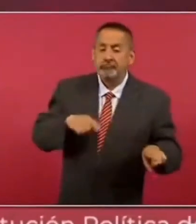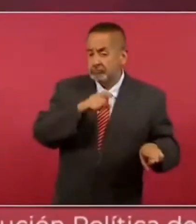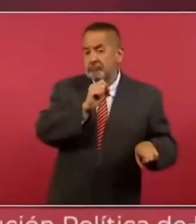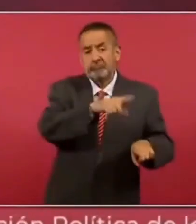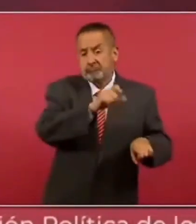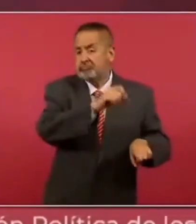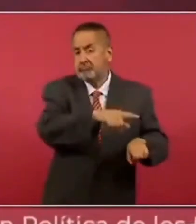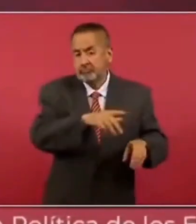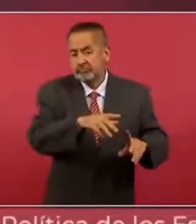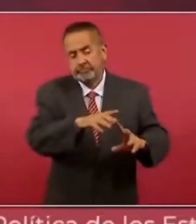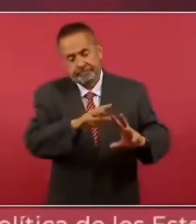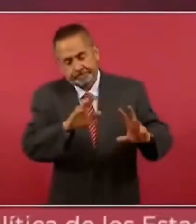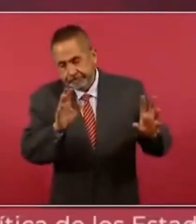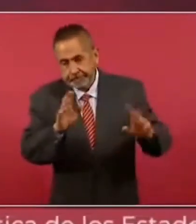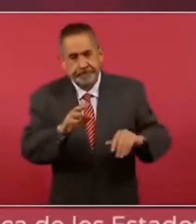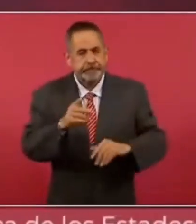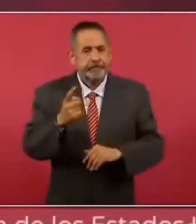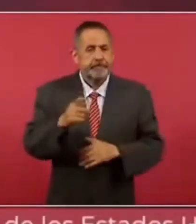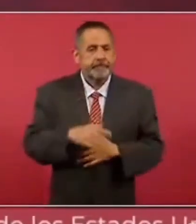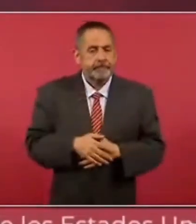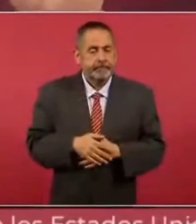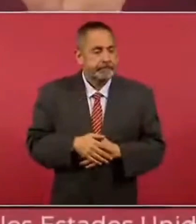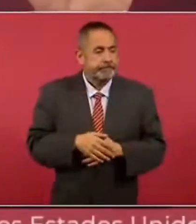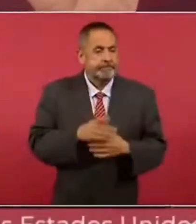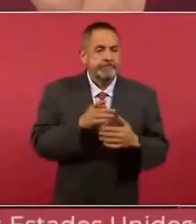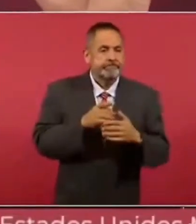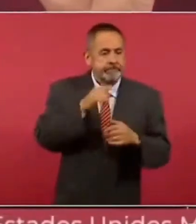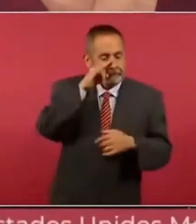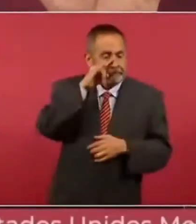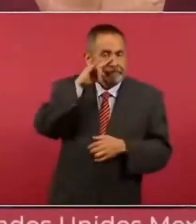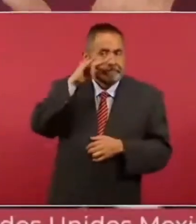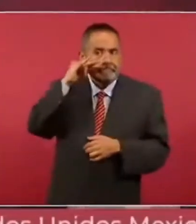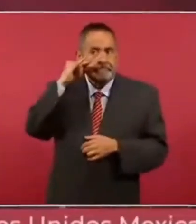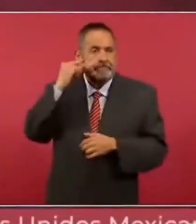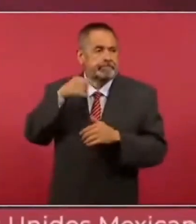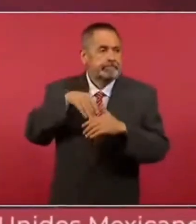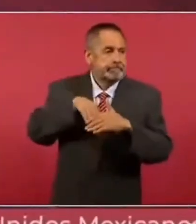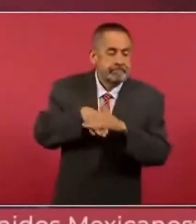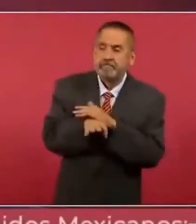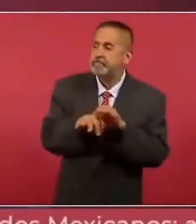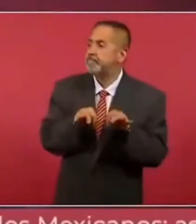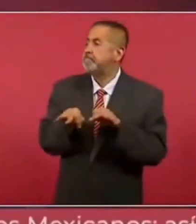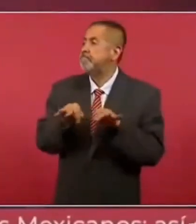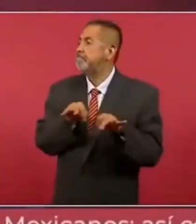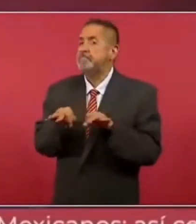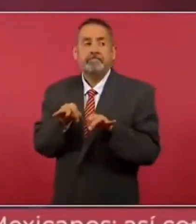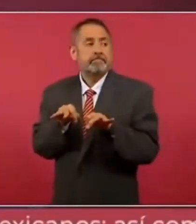Entonces, se nos metieron como una plaga.